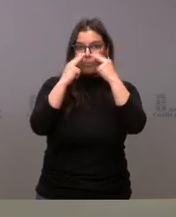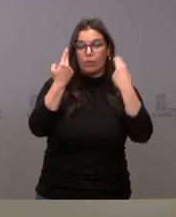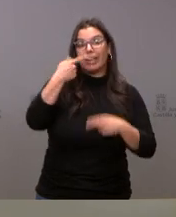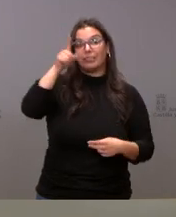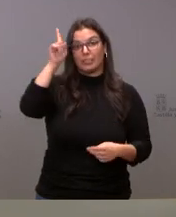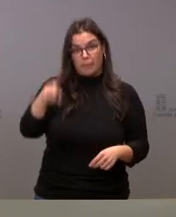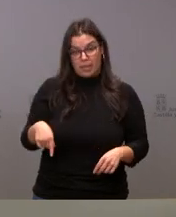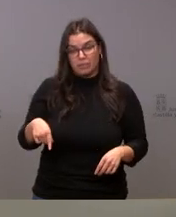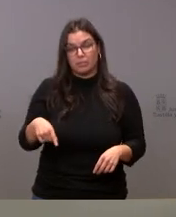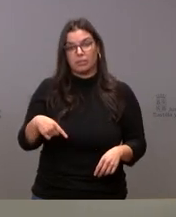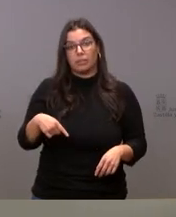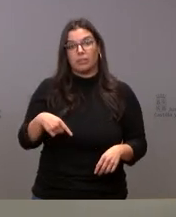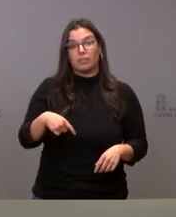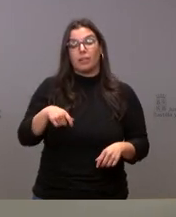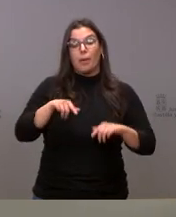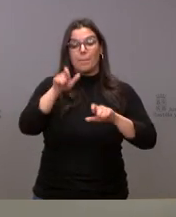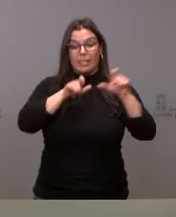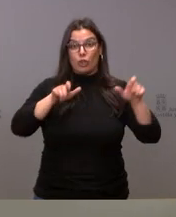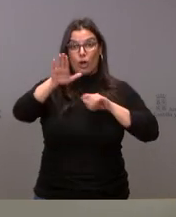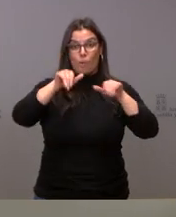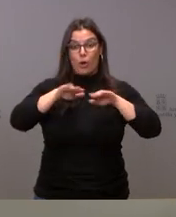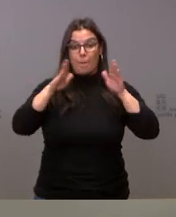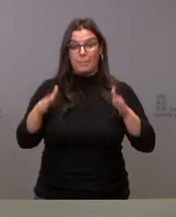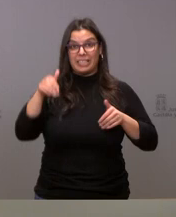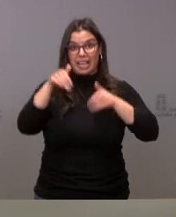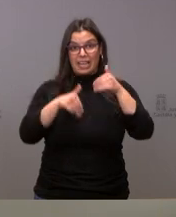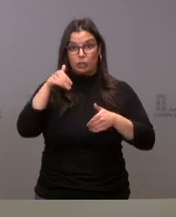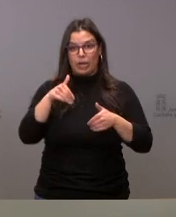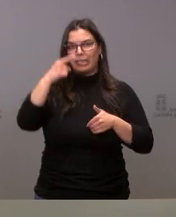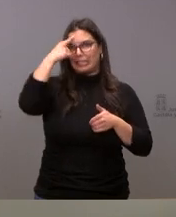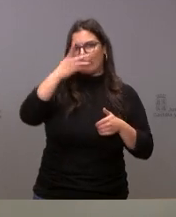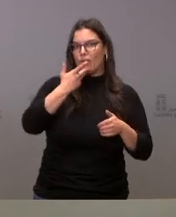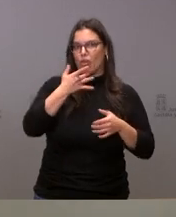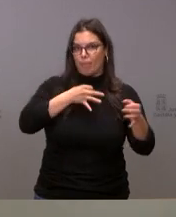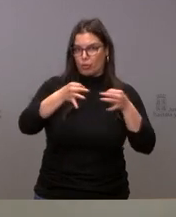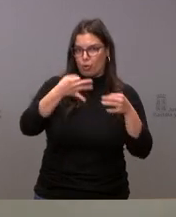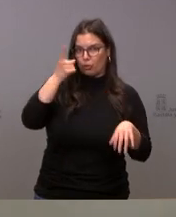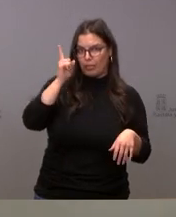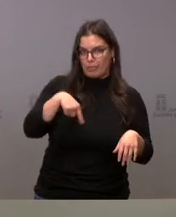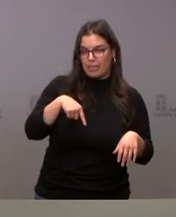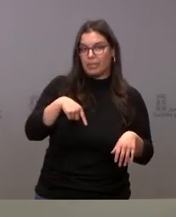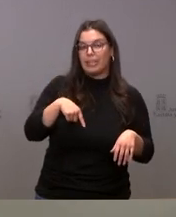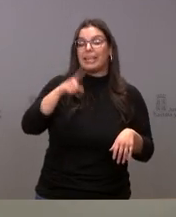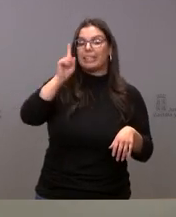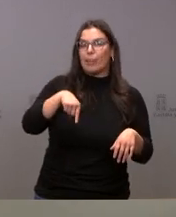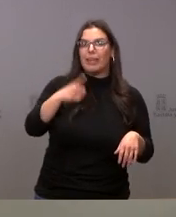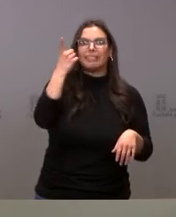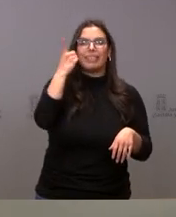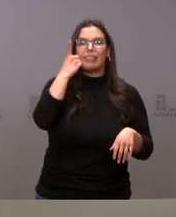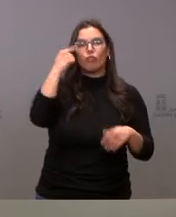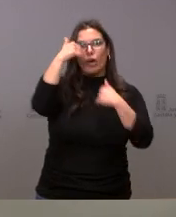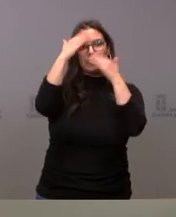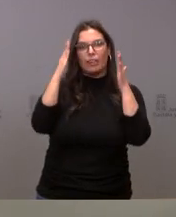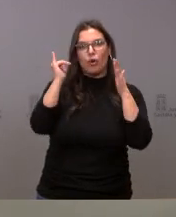todos los miembros de las mesas electorales disponen de ese protocolo e incluso tienen un teléfono de atención